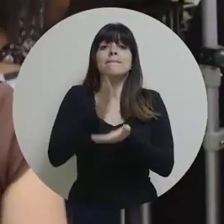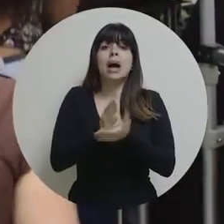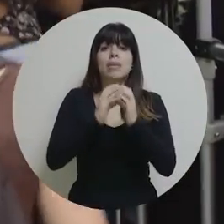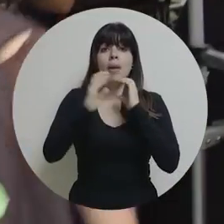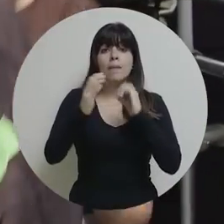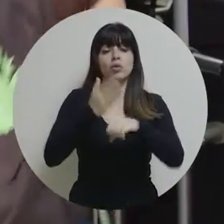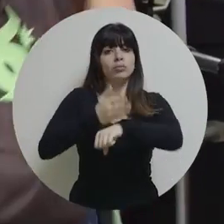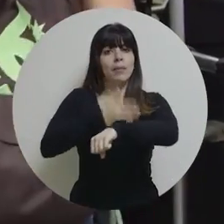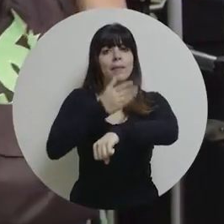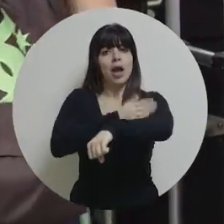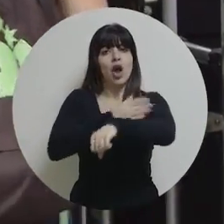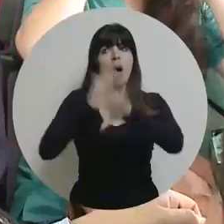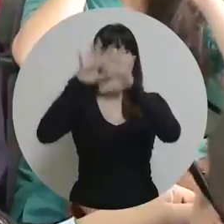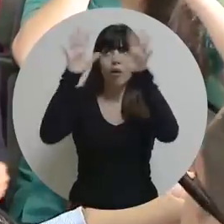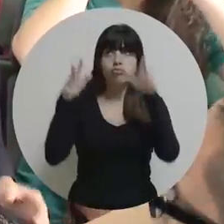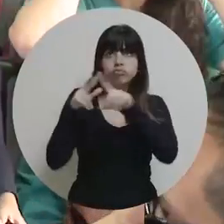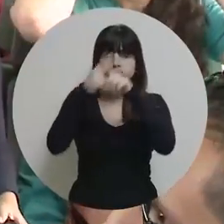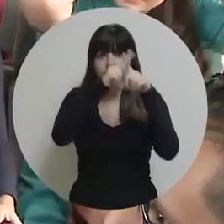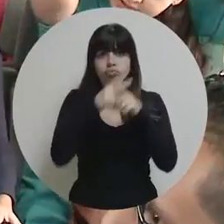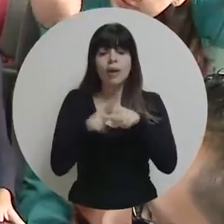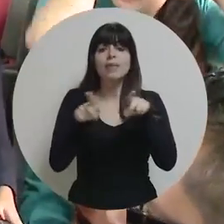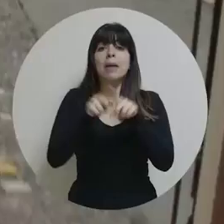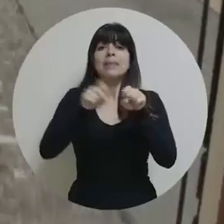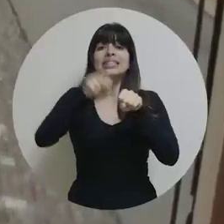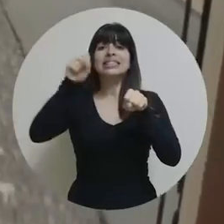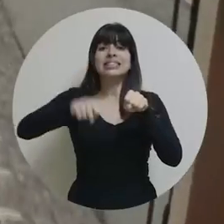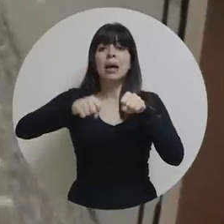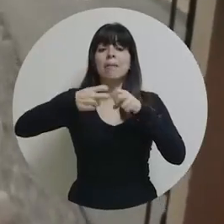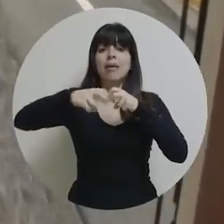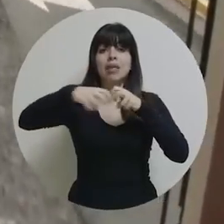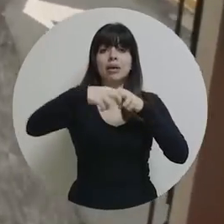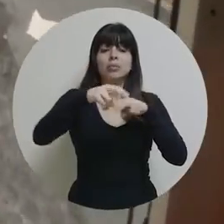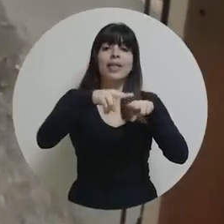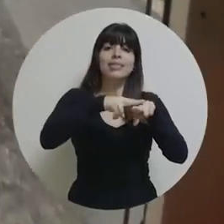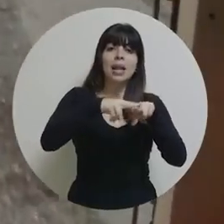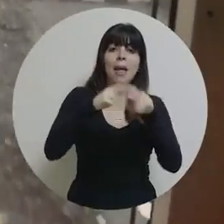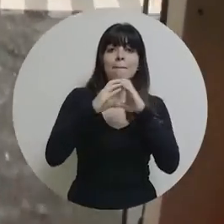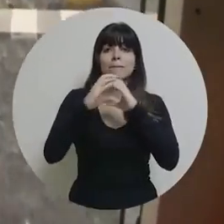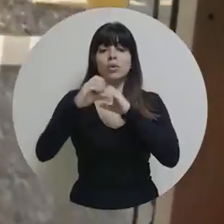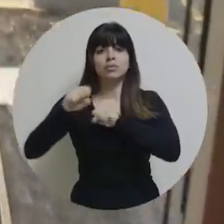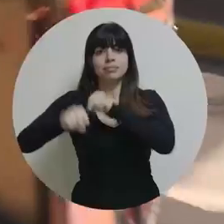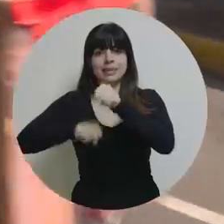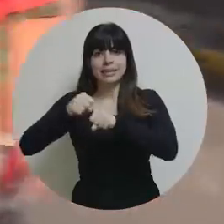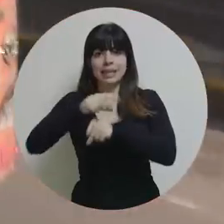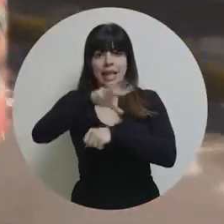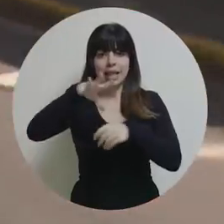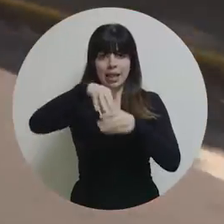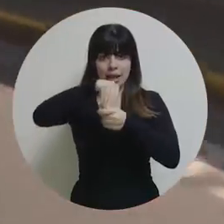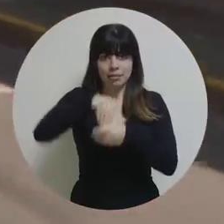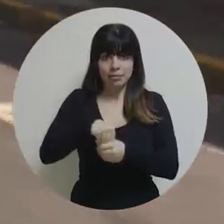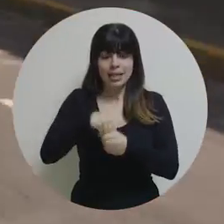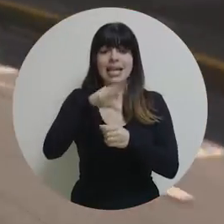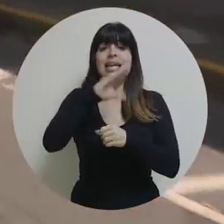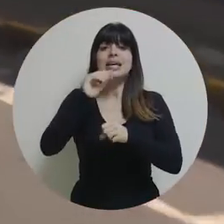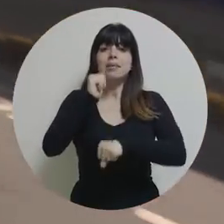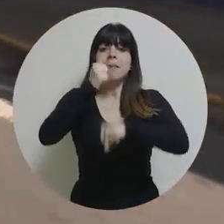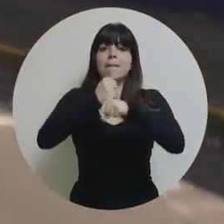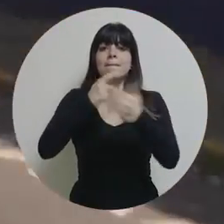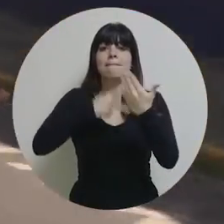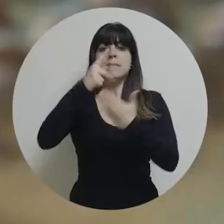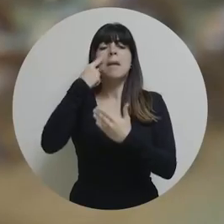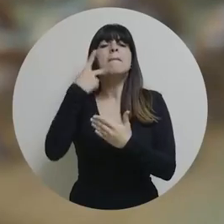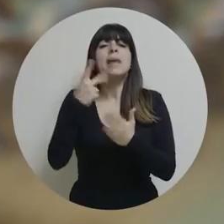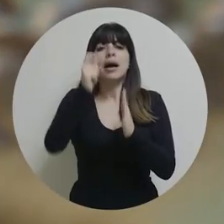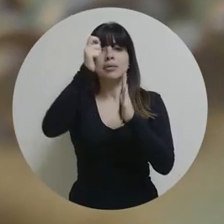paradas de buses. Además, integraremos los sistemas de transporte, el tren, el bus y la bicicleta y consolidaremos el plan